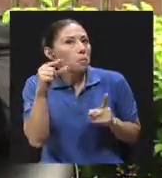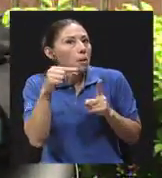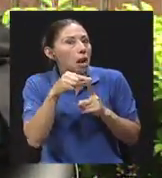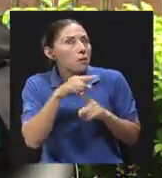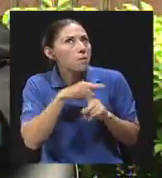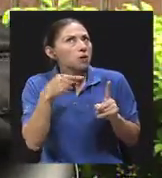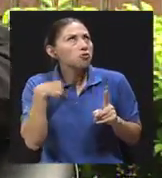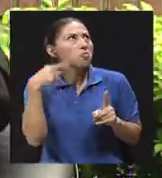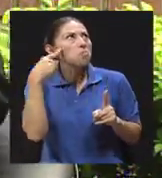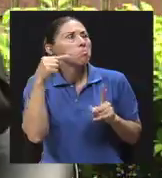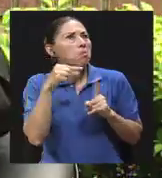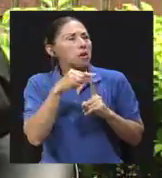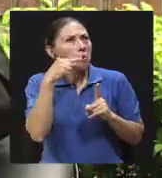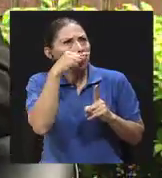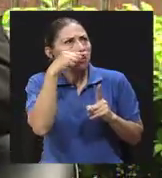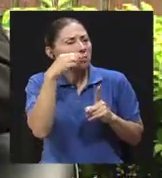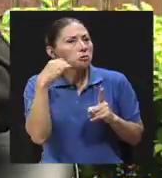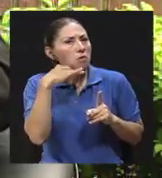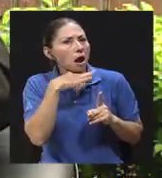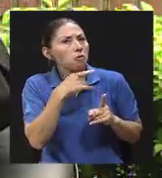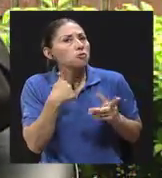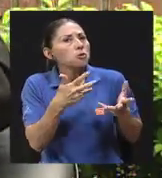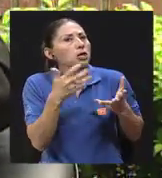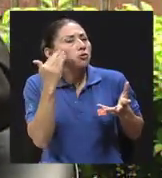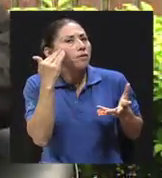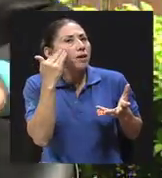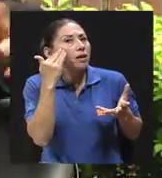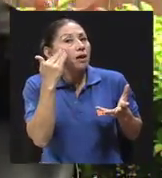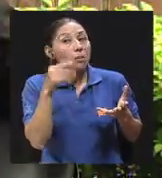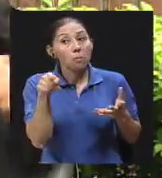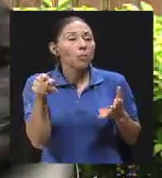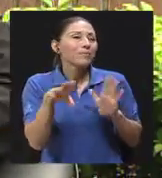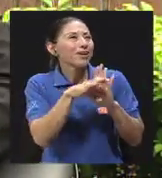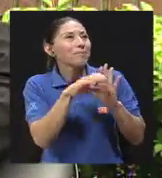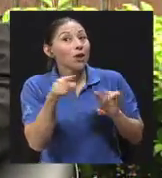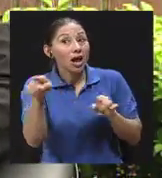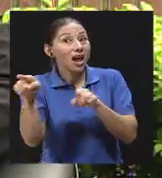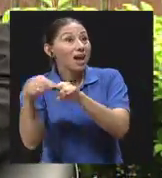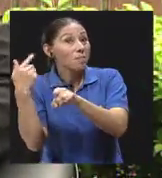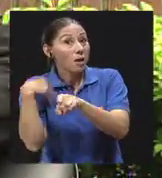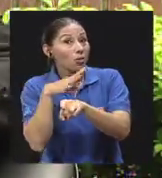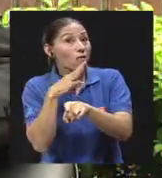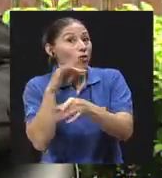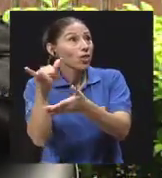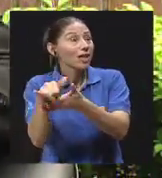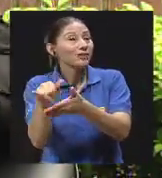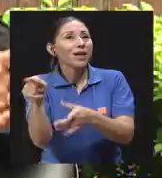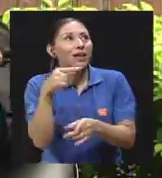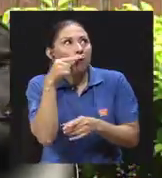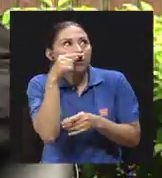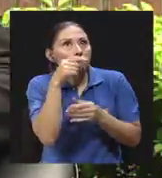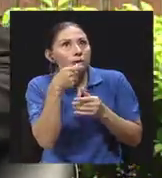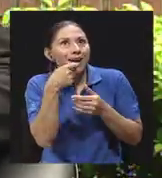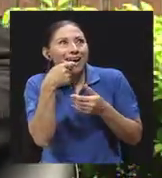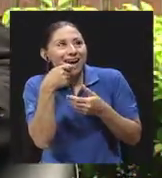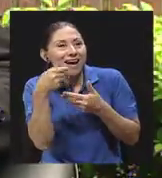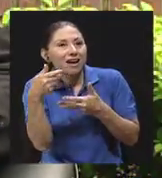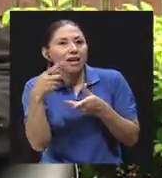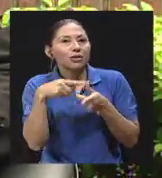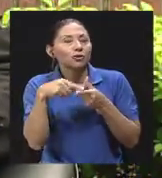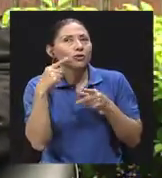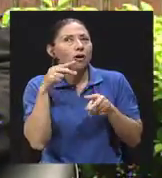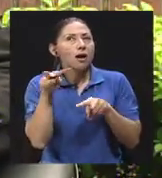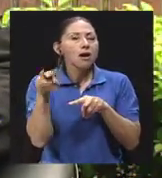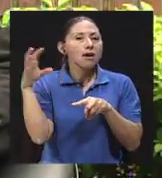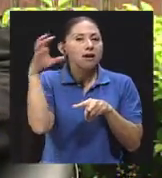raro, quiero saber, porque cuando hablaron de eso, mi hermano habló de eso, se rieron mucho. Entonces, ahí yo me doy cuenta que tengo